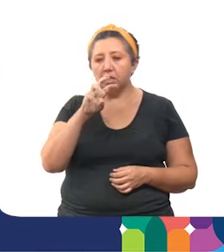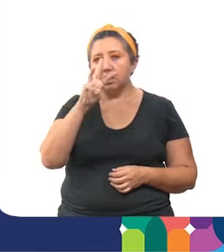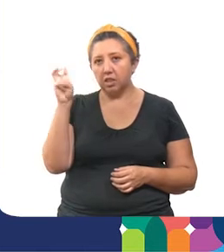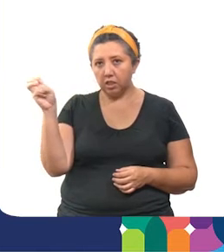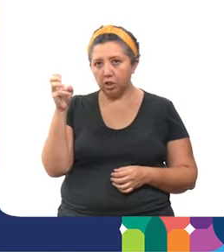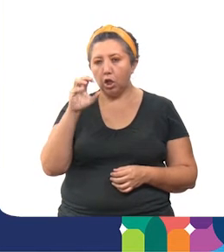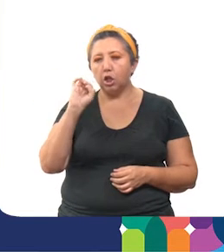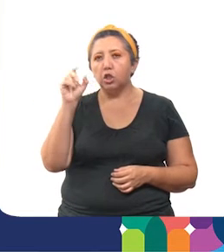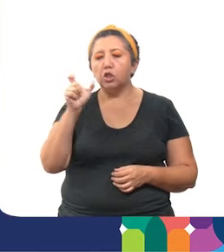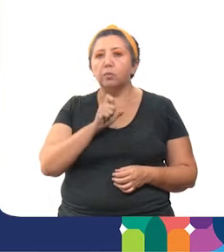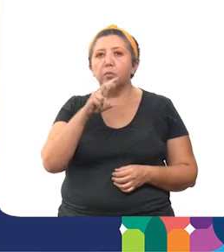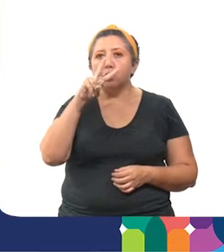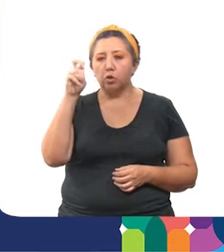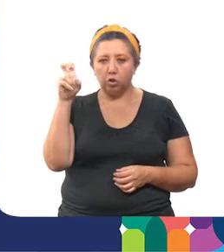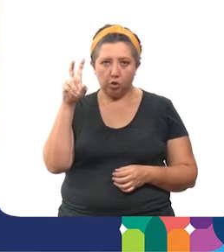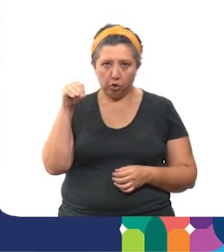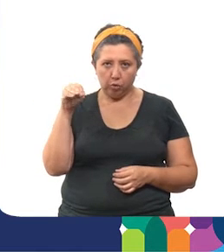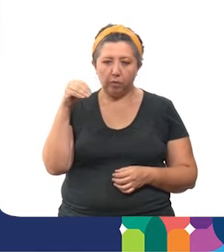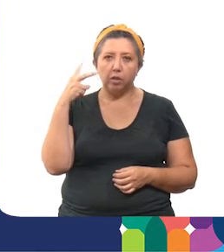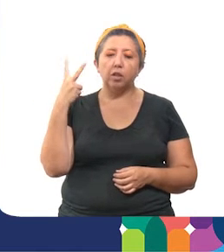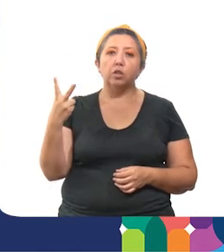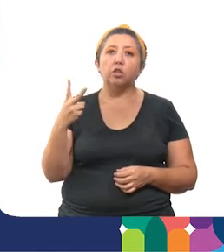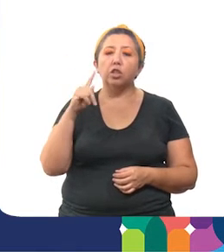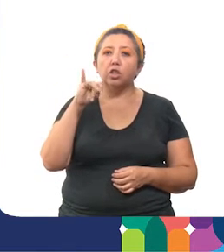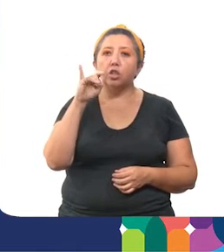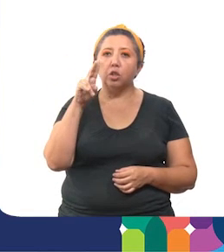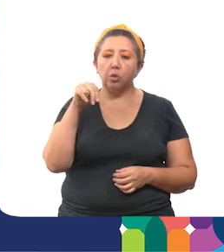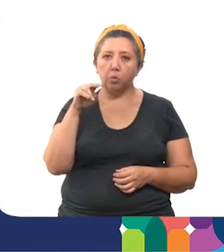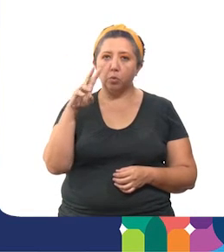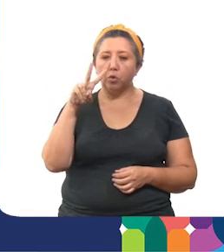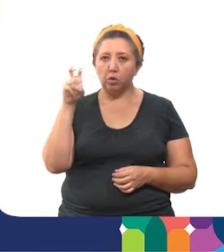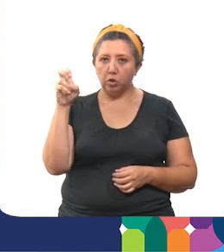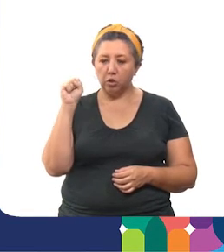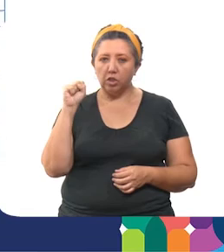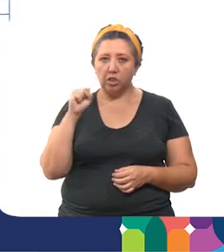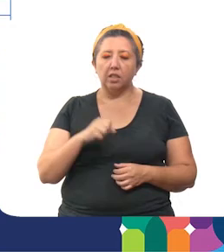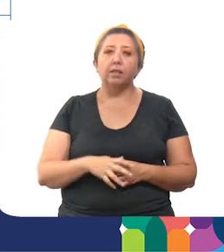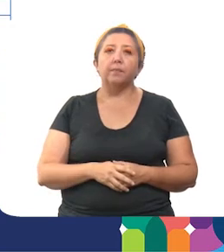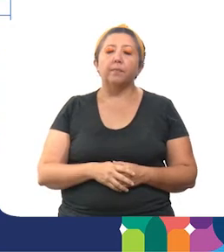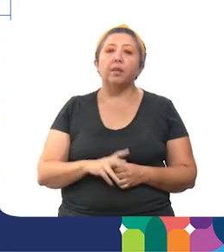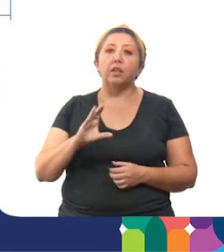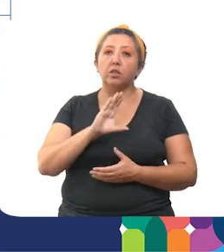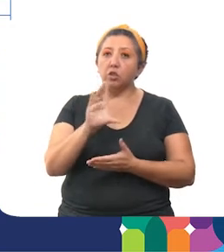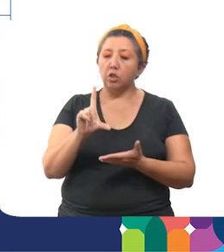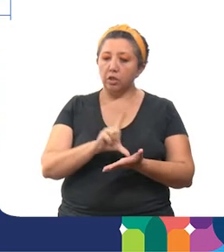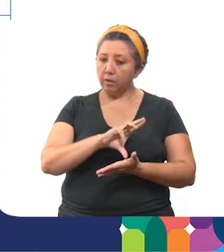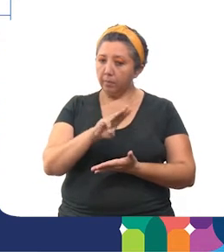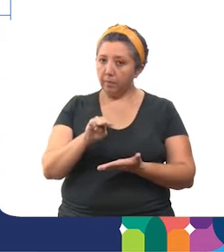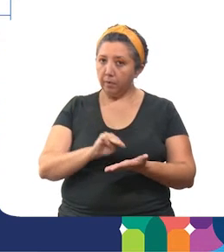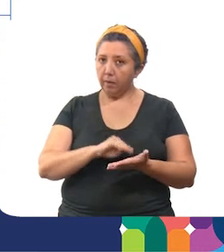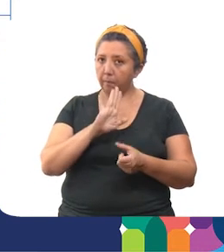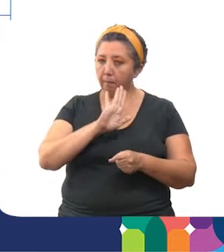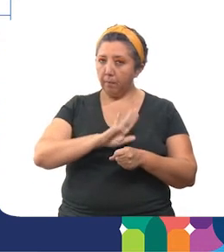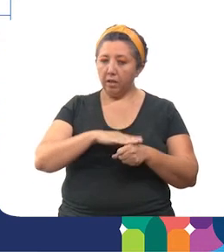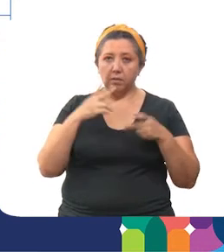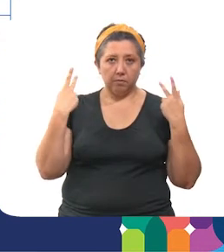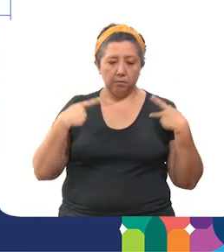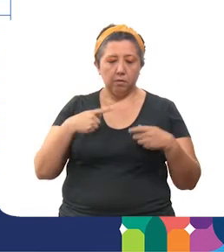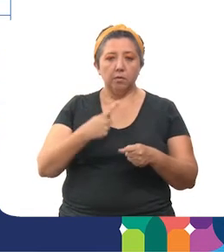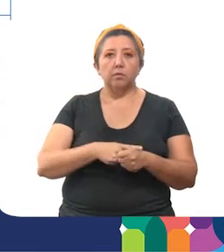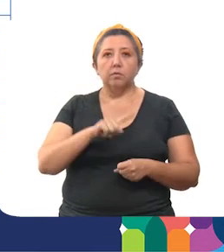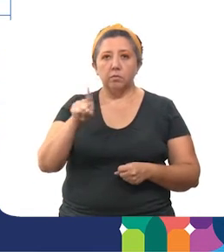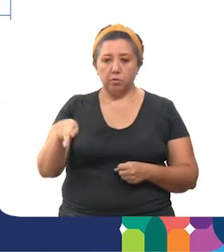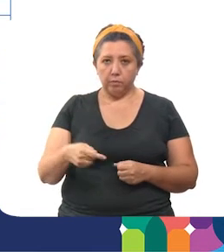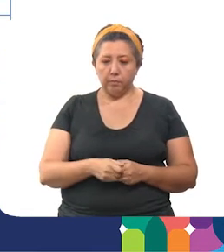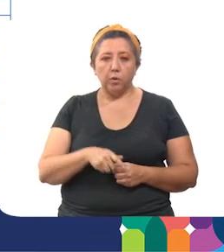300, Oshkushkab 292, Tinum 260. Las colonias de Mérida con mayor número de personas